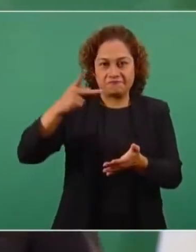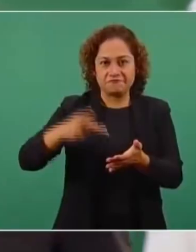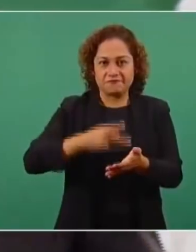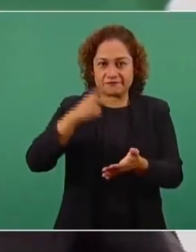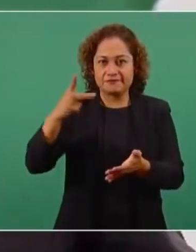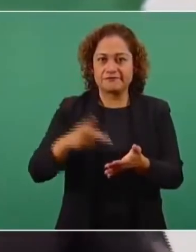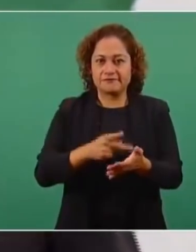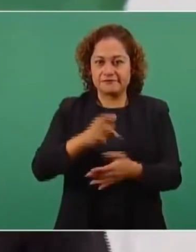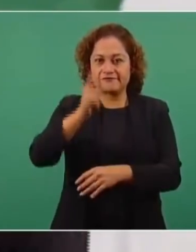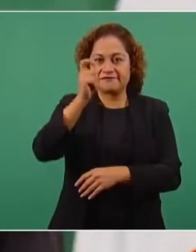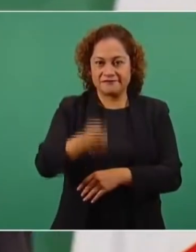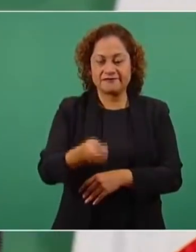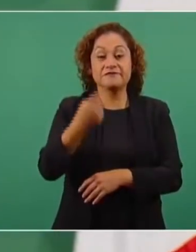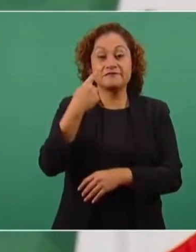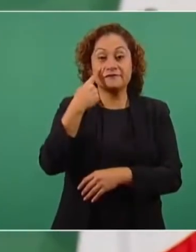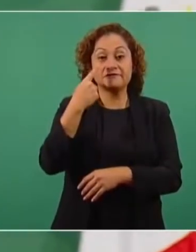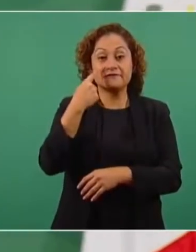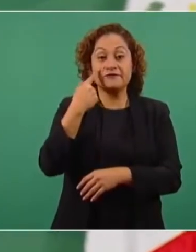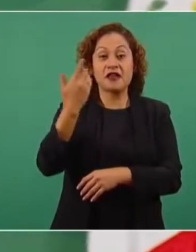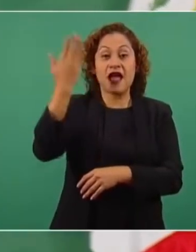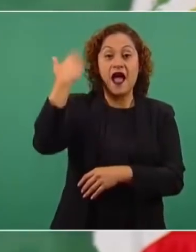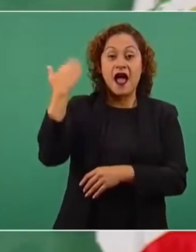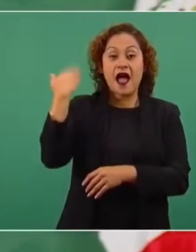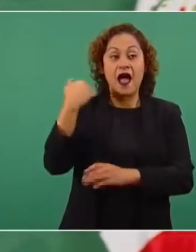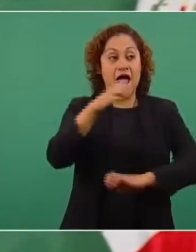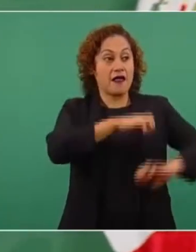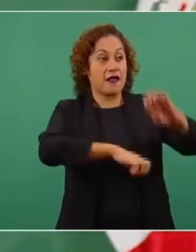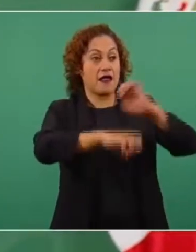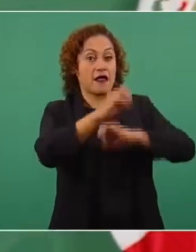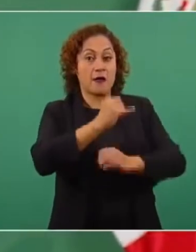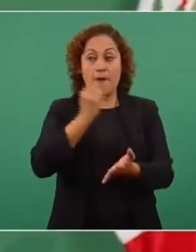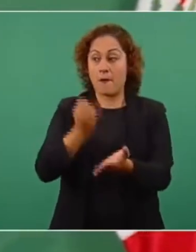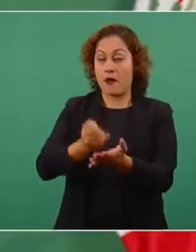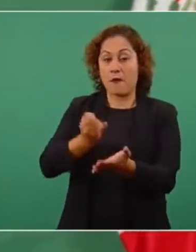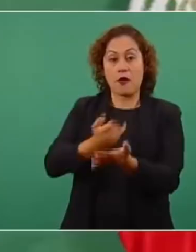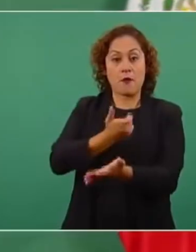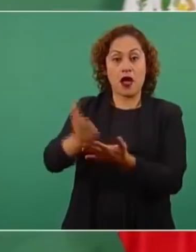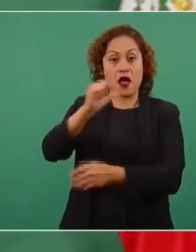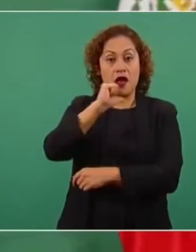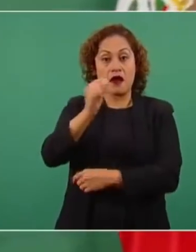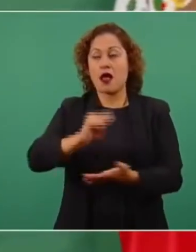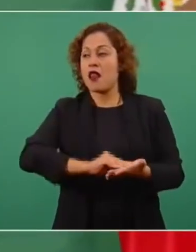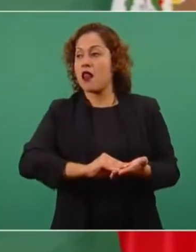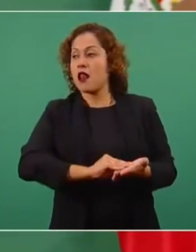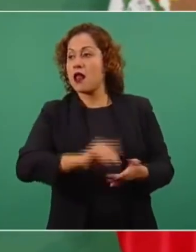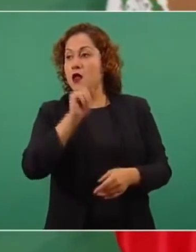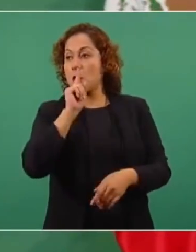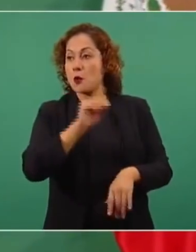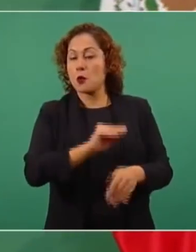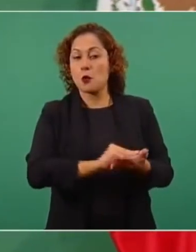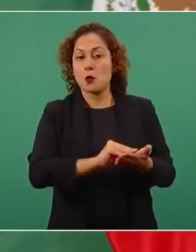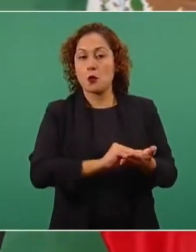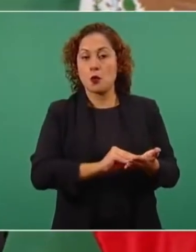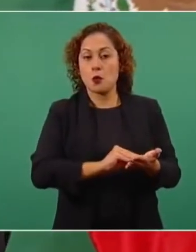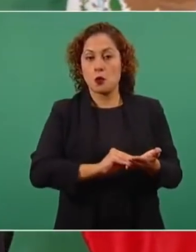de cómo no pagaban impuestos, se les condonaban los impuestos, de